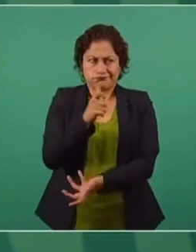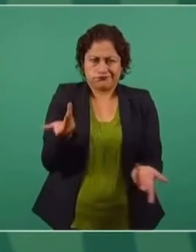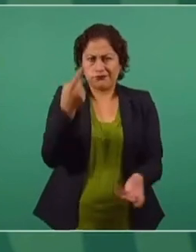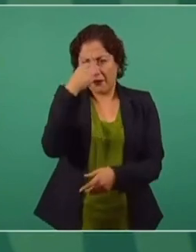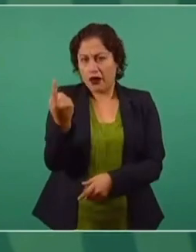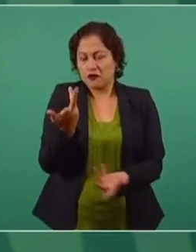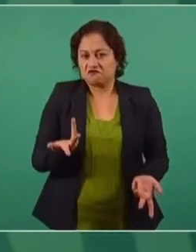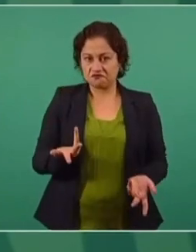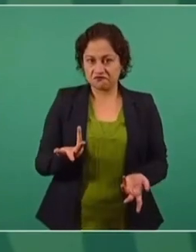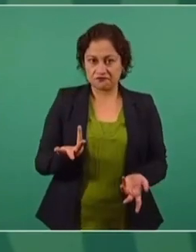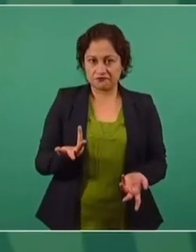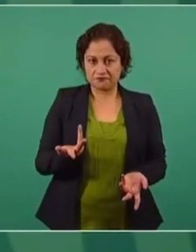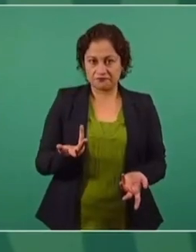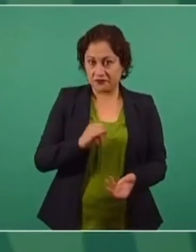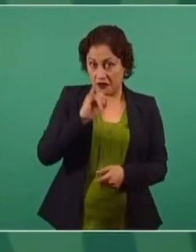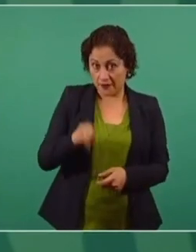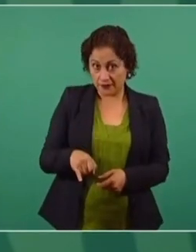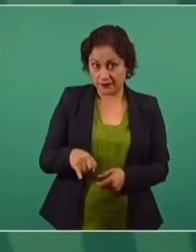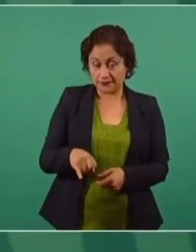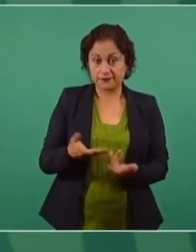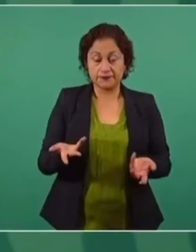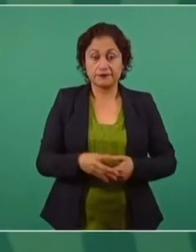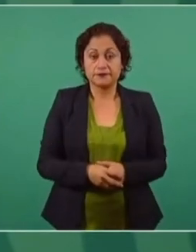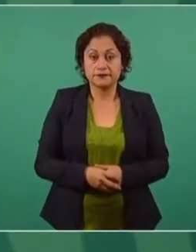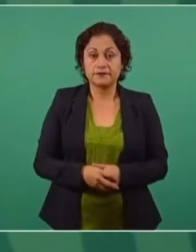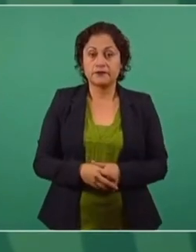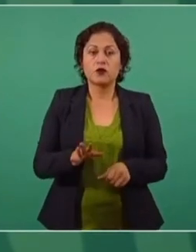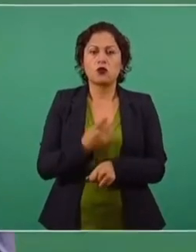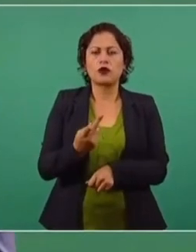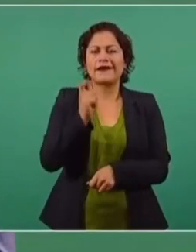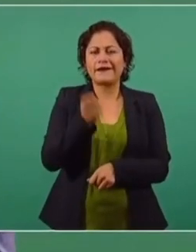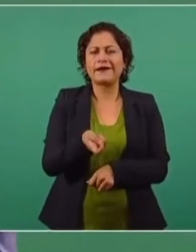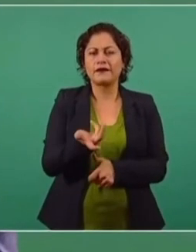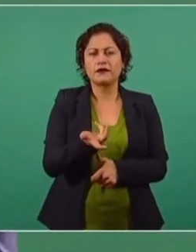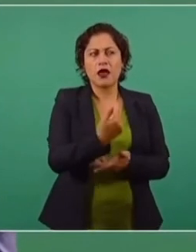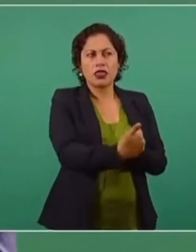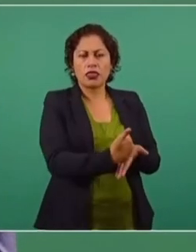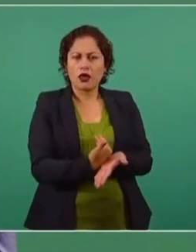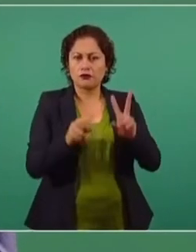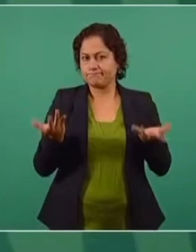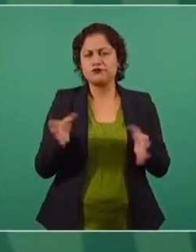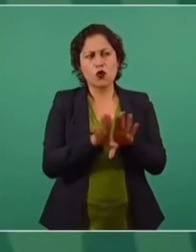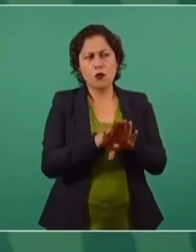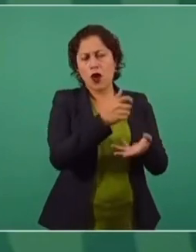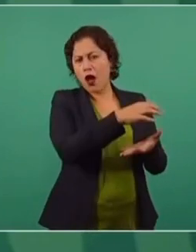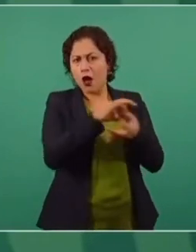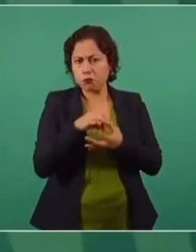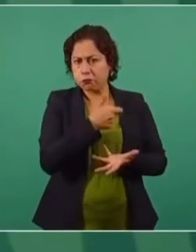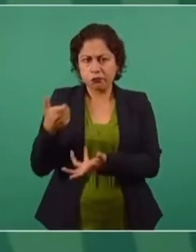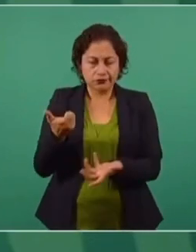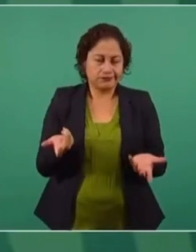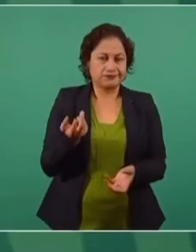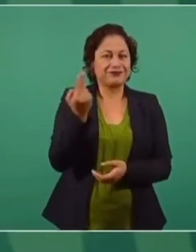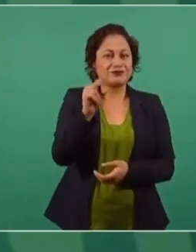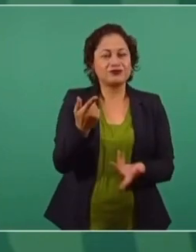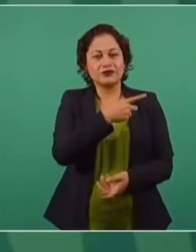entregar dinero a estas organizaciones. Es una intromisión a la vida pública de nuestro país. Y desde luego,